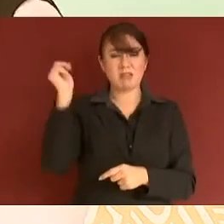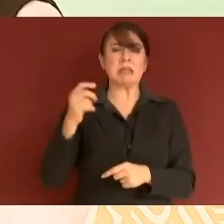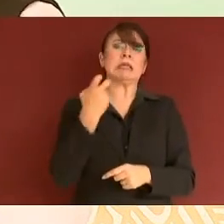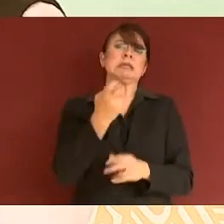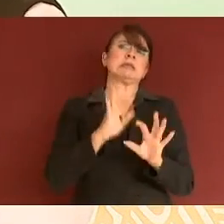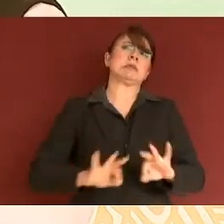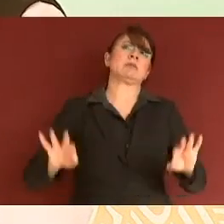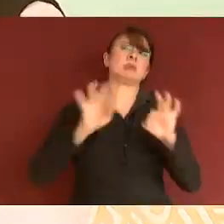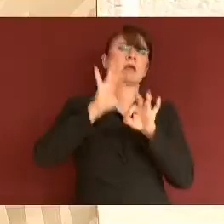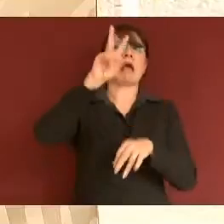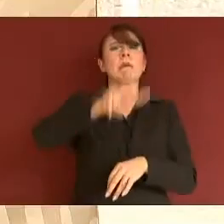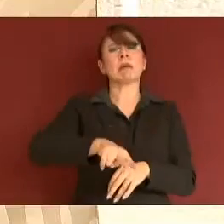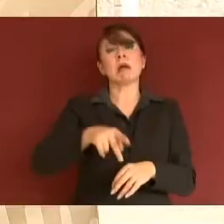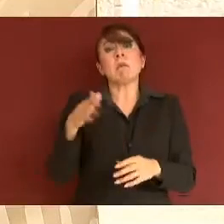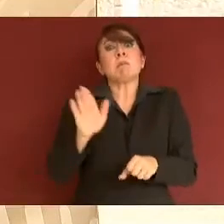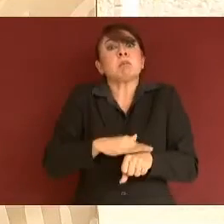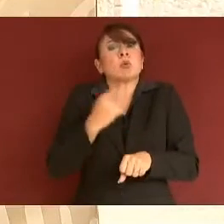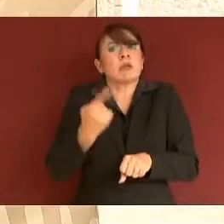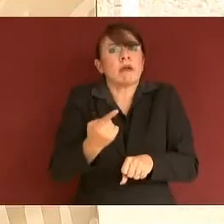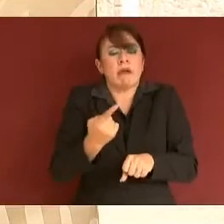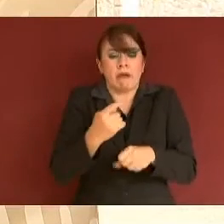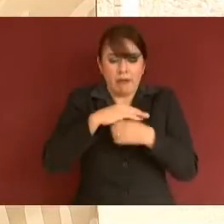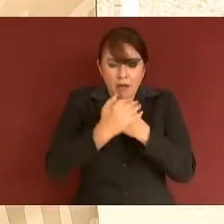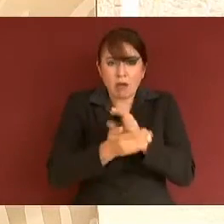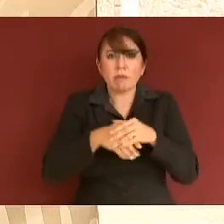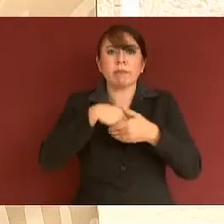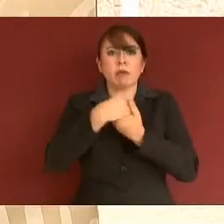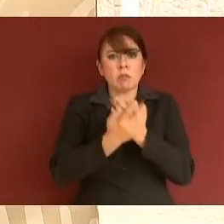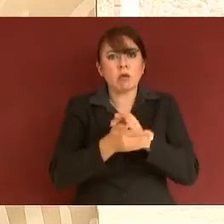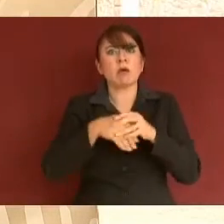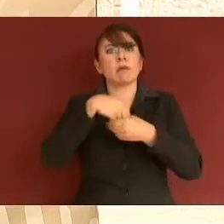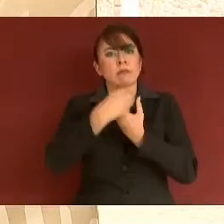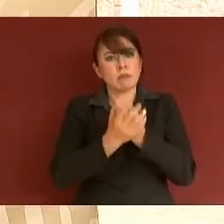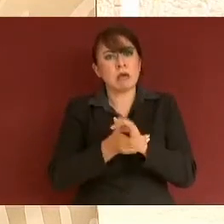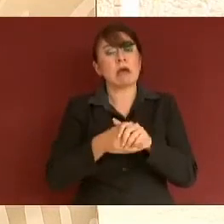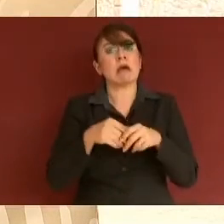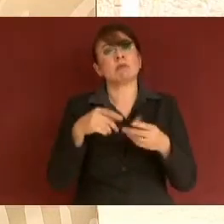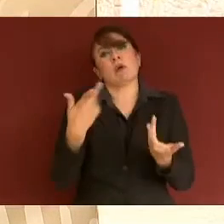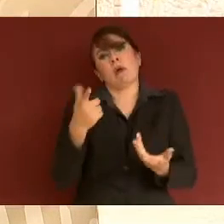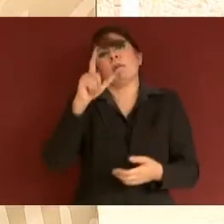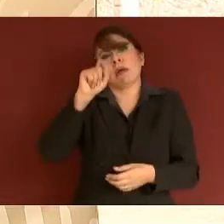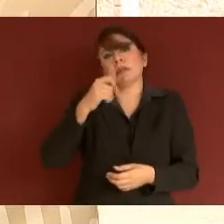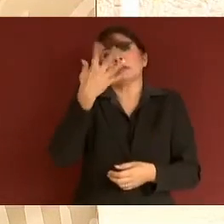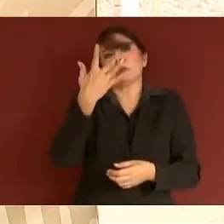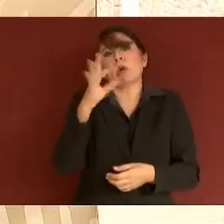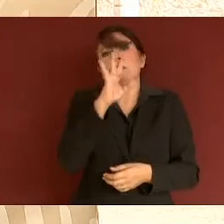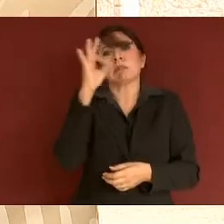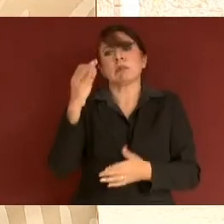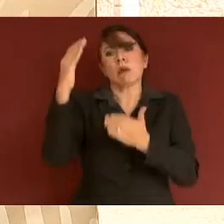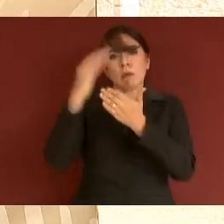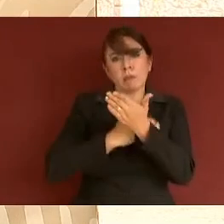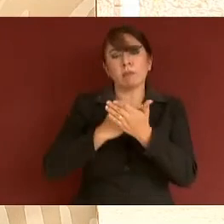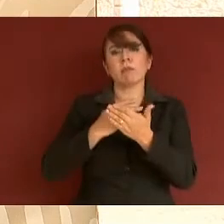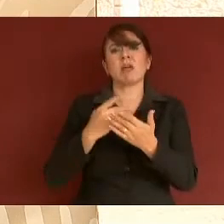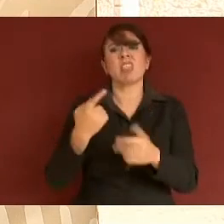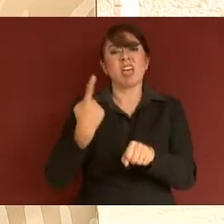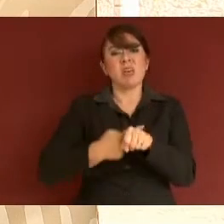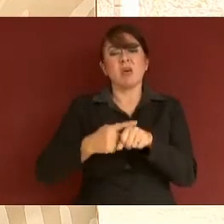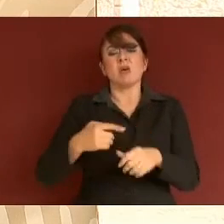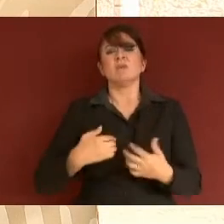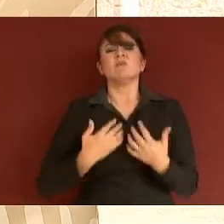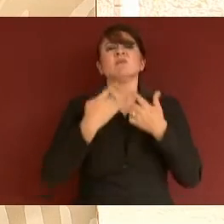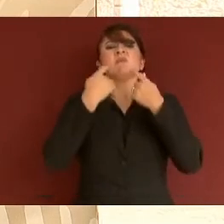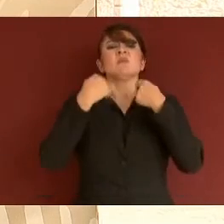es muy importante, porque el lavado de manos reduce en 25% las enfermedades respiratorias, son 25%